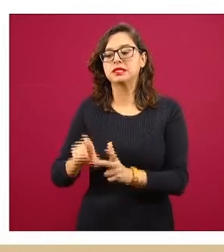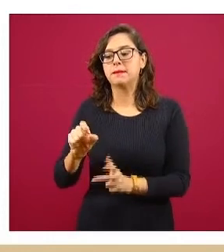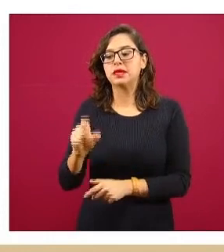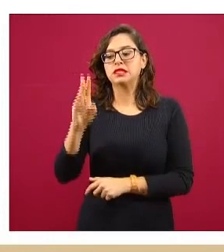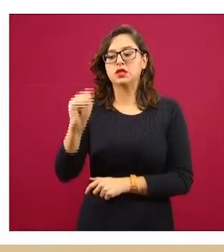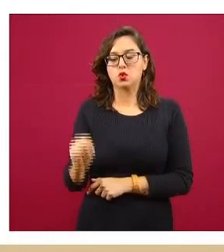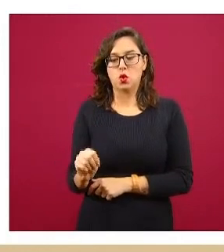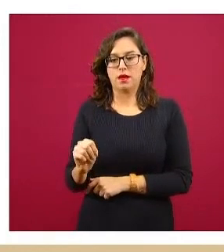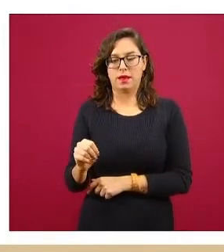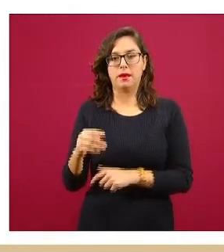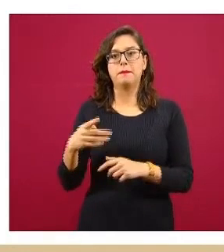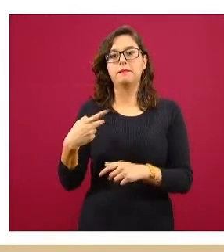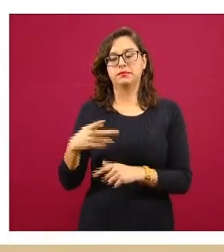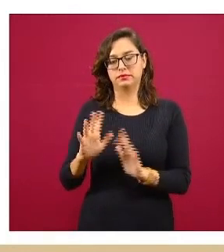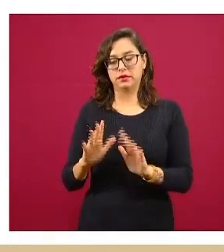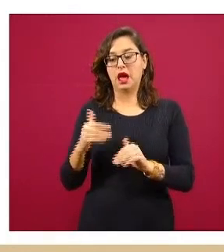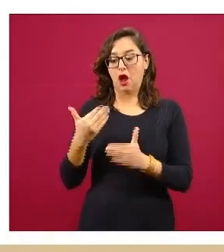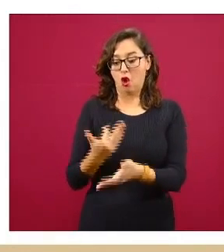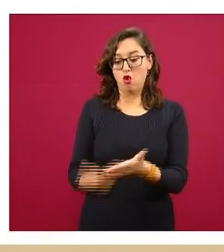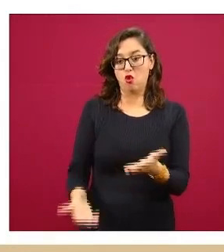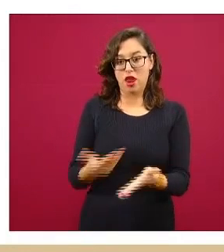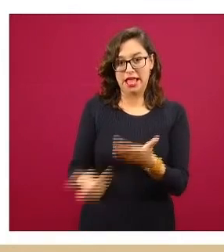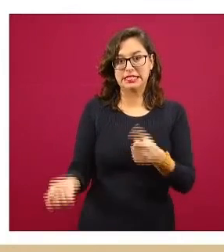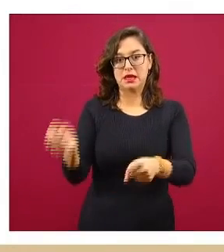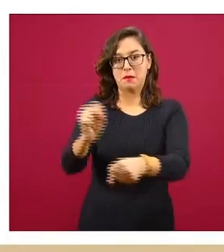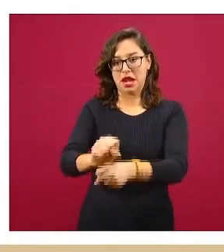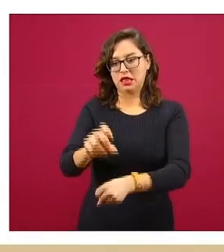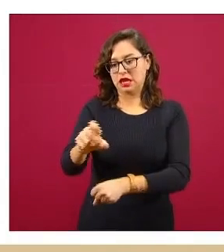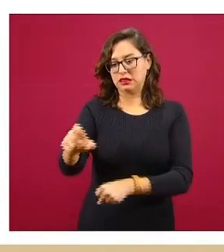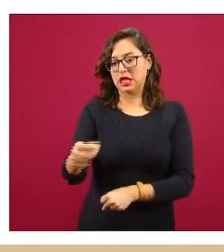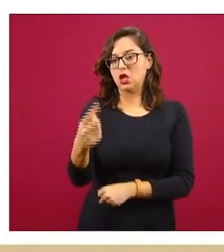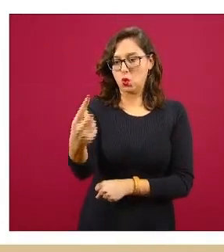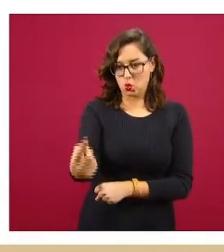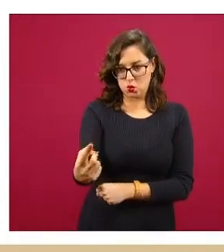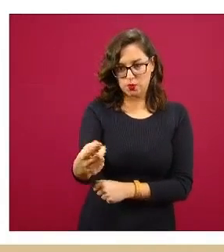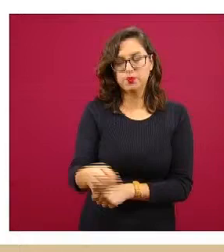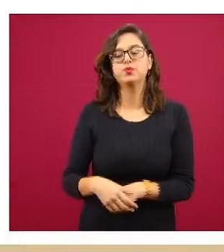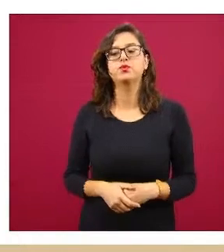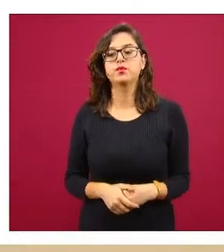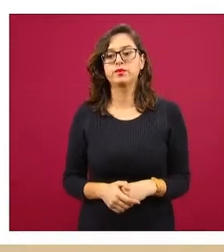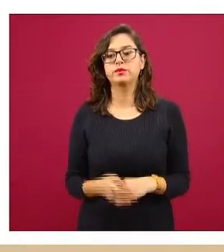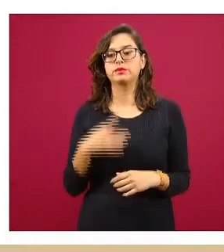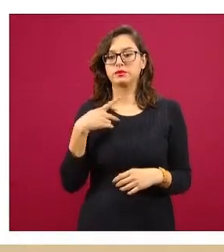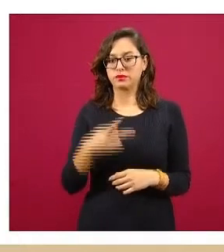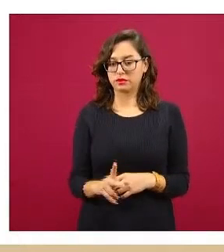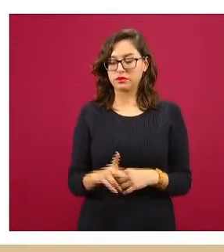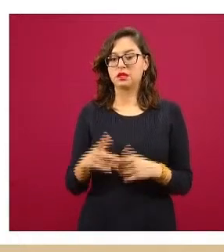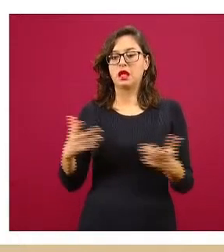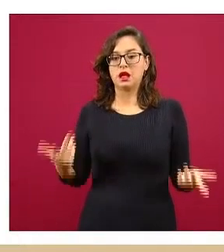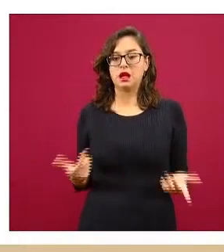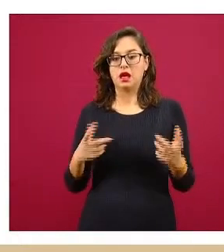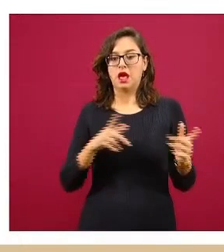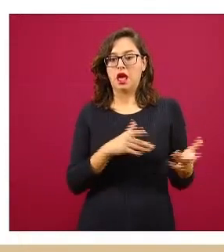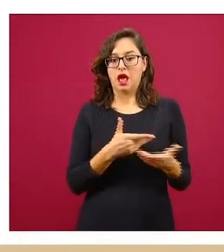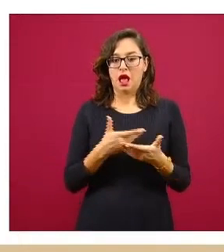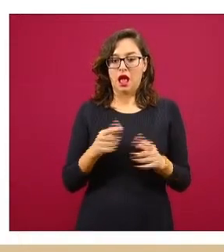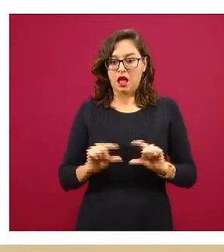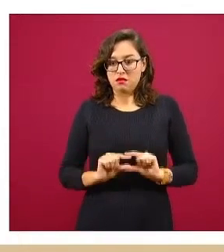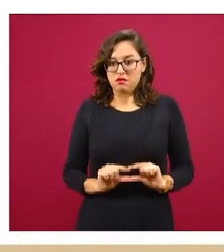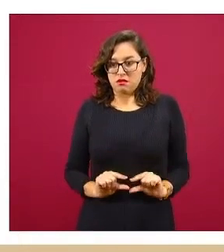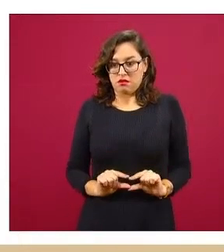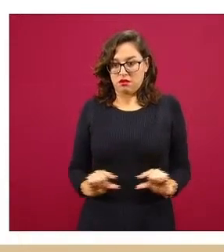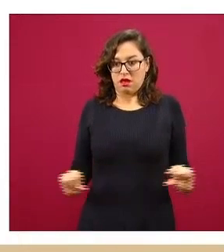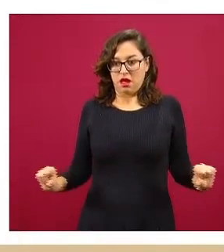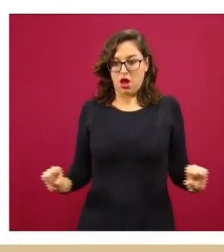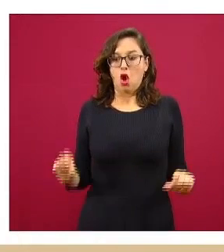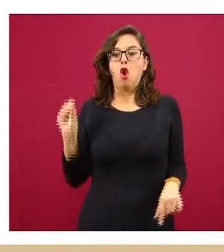semana 28. Pero todo, de todos modos, en los cuadros de abajo presentamos los datos actualizados al día de hoy, al corte